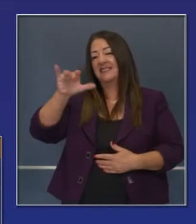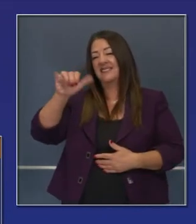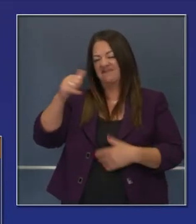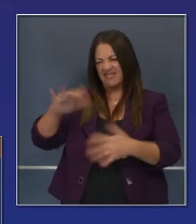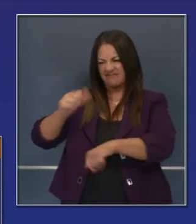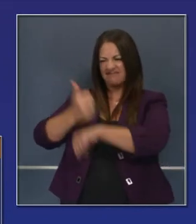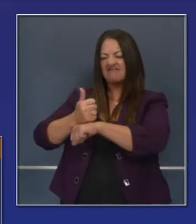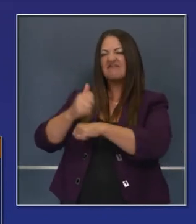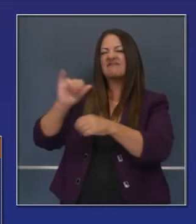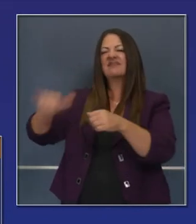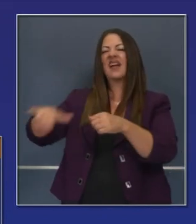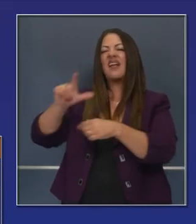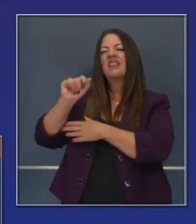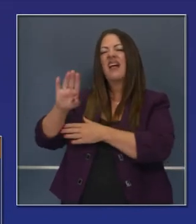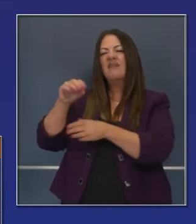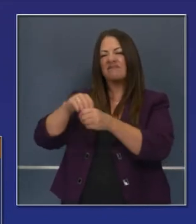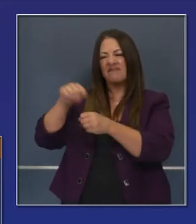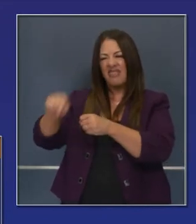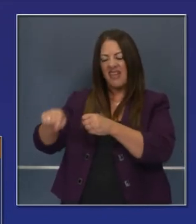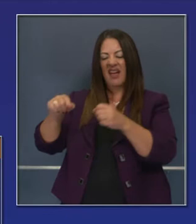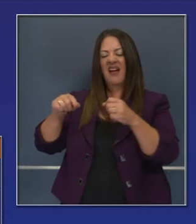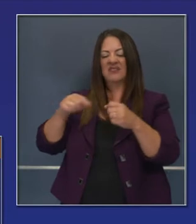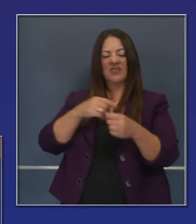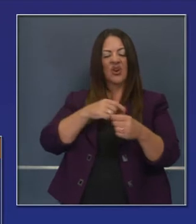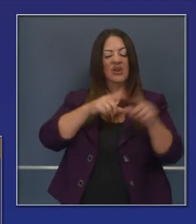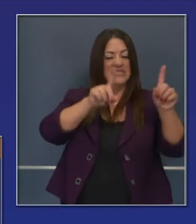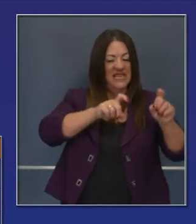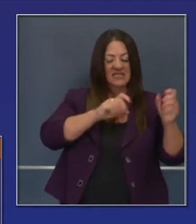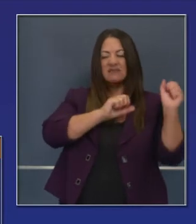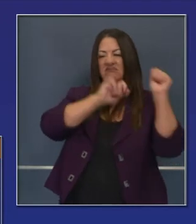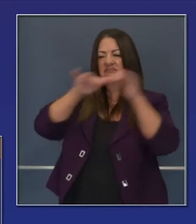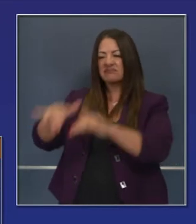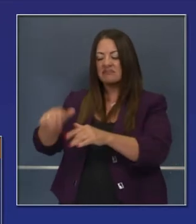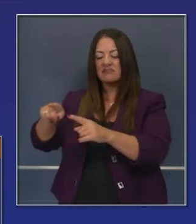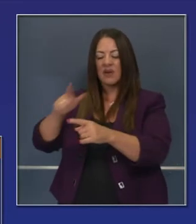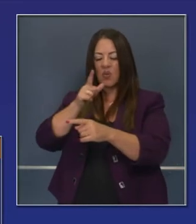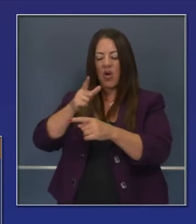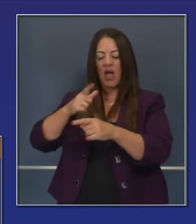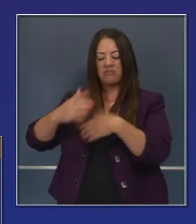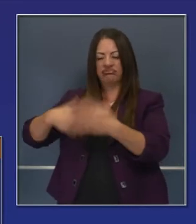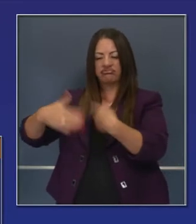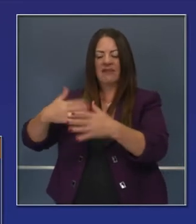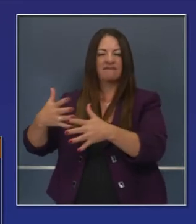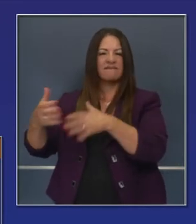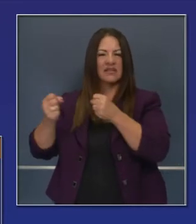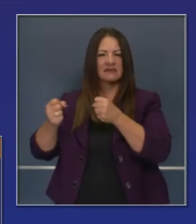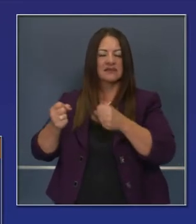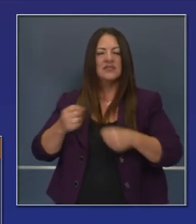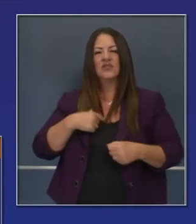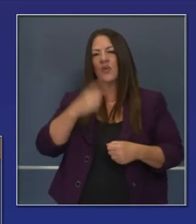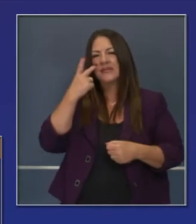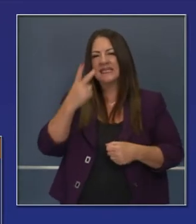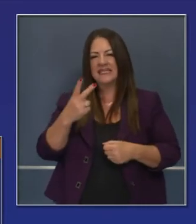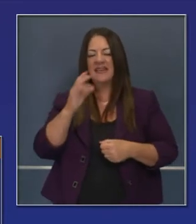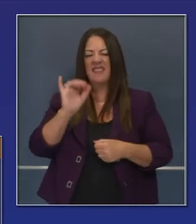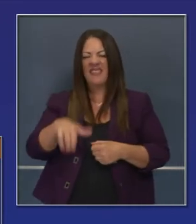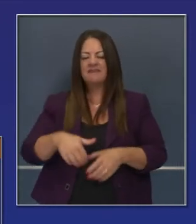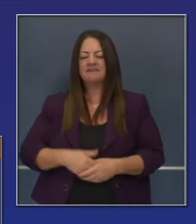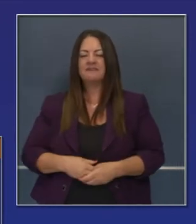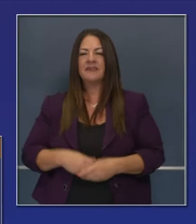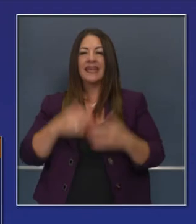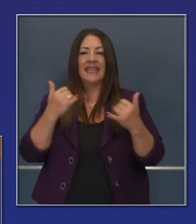que destacaremos el viernes. Sin embargo, este índice de positividad está por abajo del 3%, pero sí está